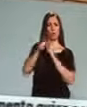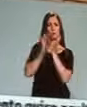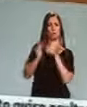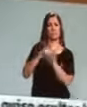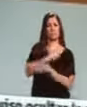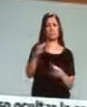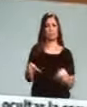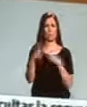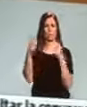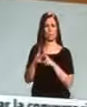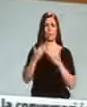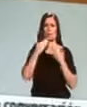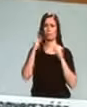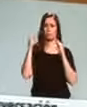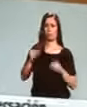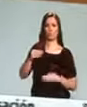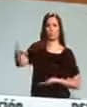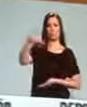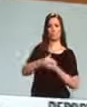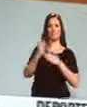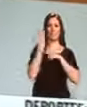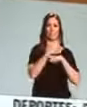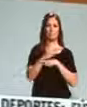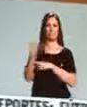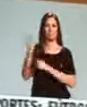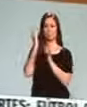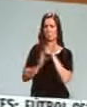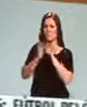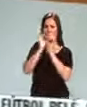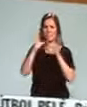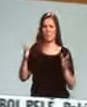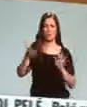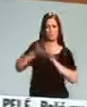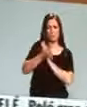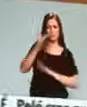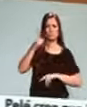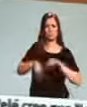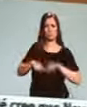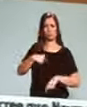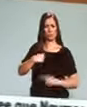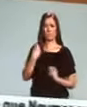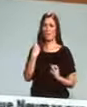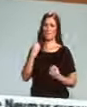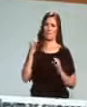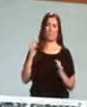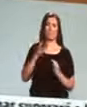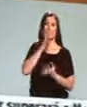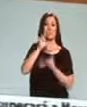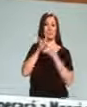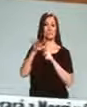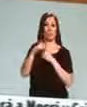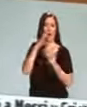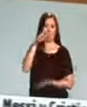españoles, a través de sus legítimos representantes, las aclaraciones y explicaciones que creo que son necesarias en la